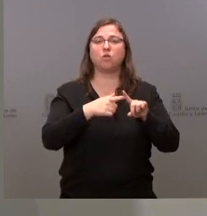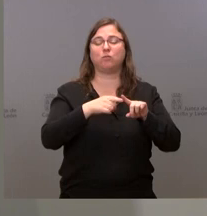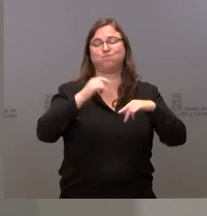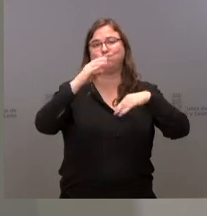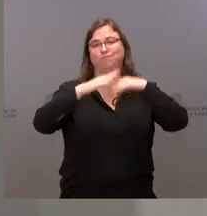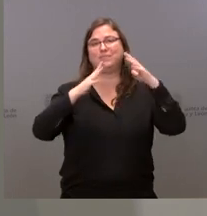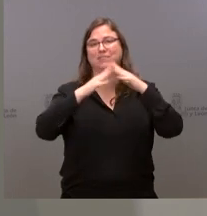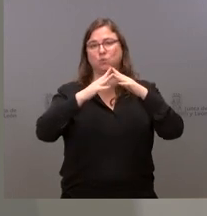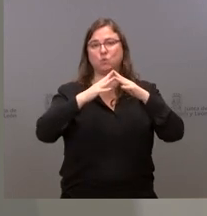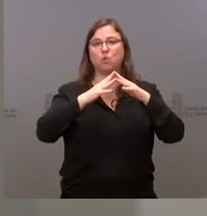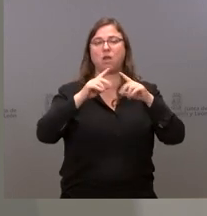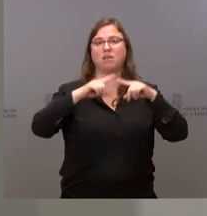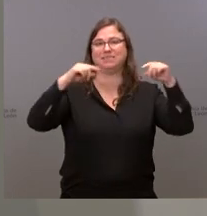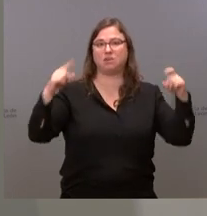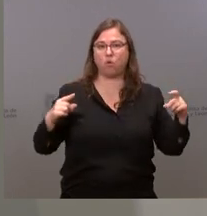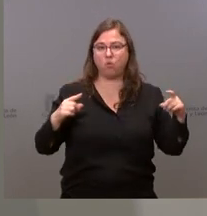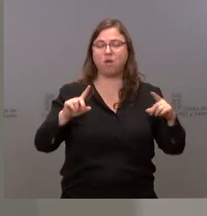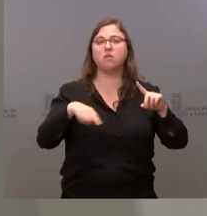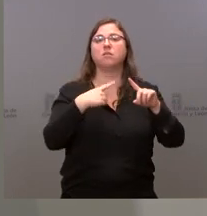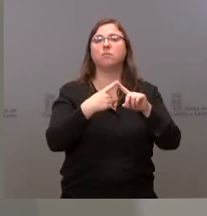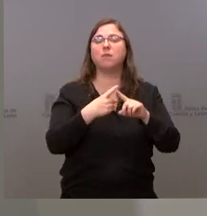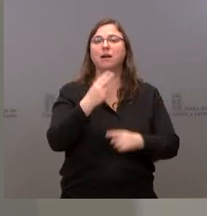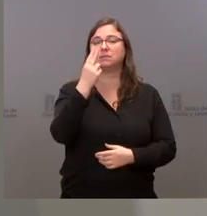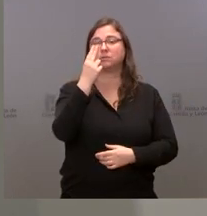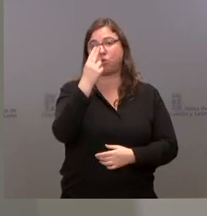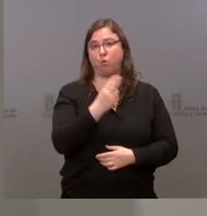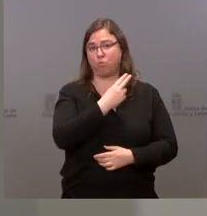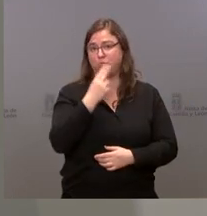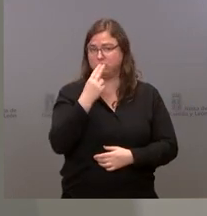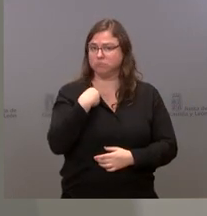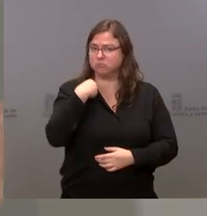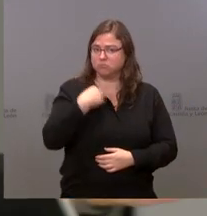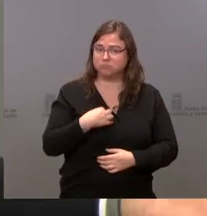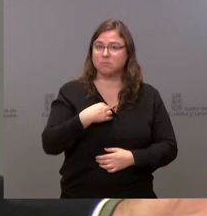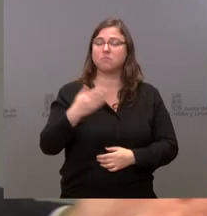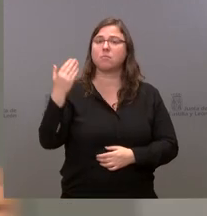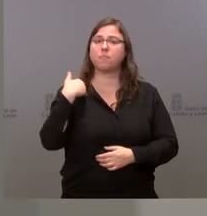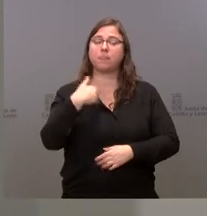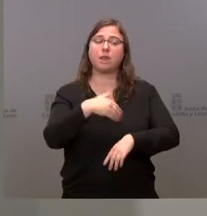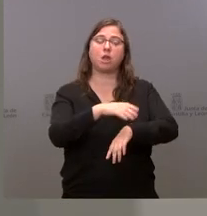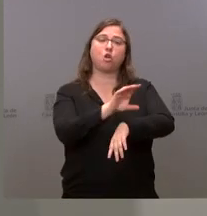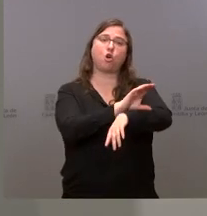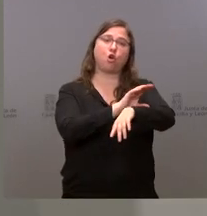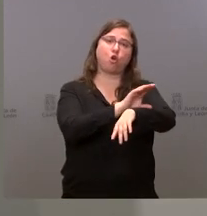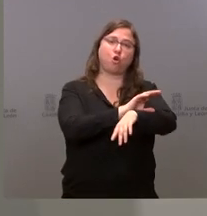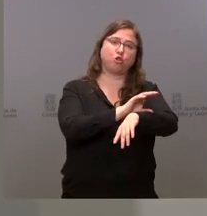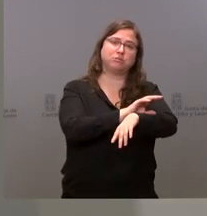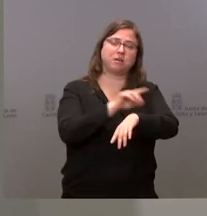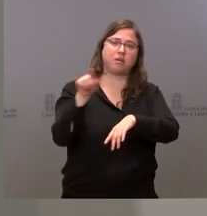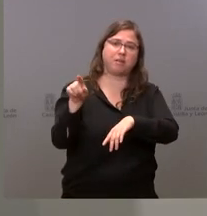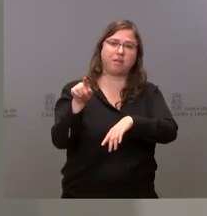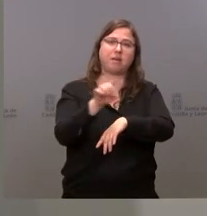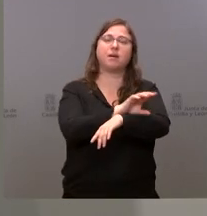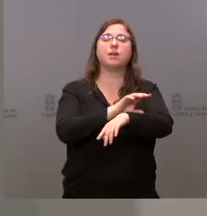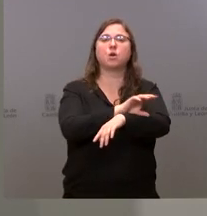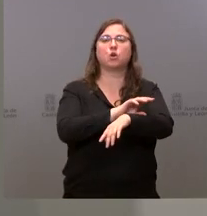de Segovia. Reafirmamos ese compromiso. Se venía ya trabajando entre la Consejería de Fomento, como responsable